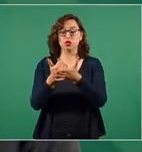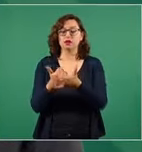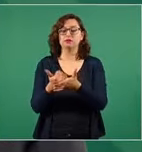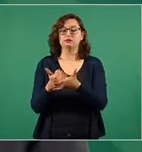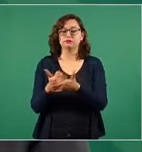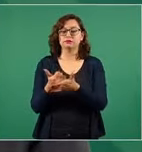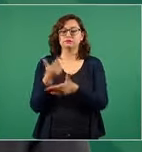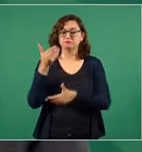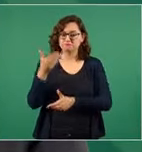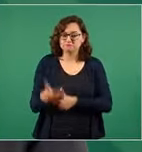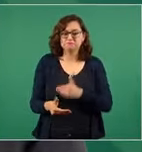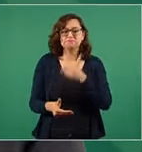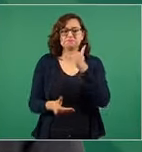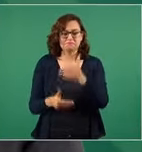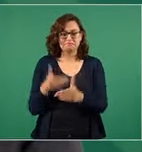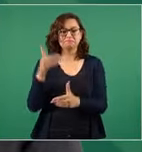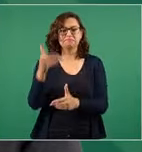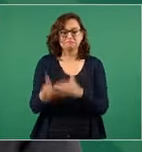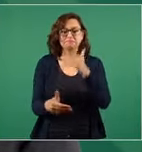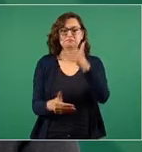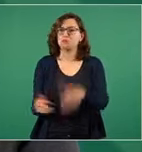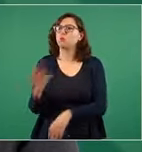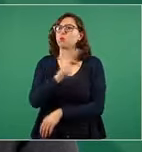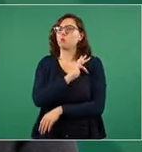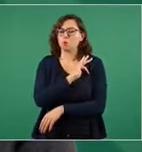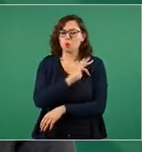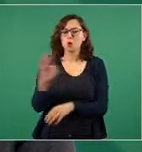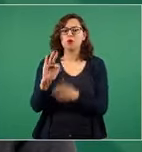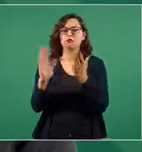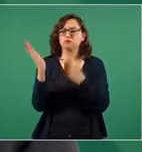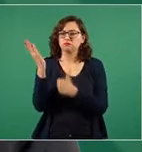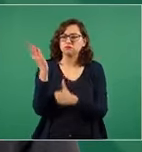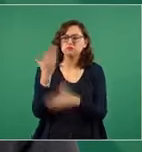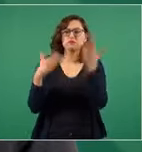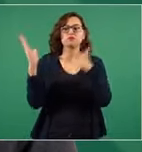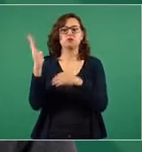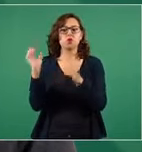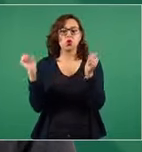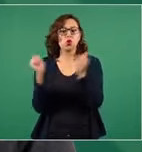adelante en forma honrada,